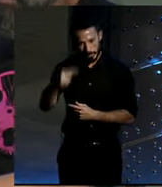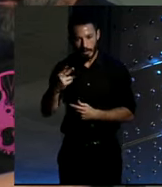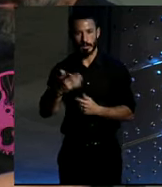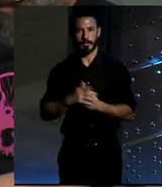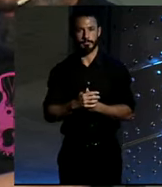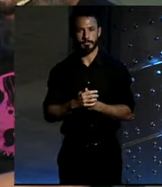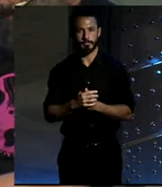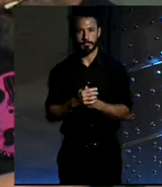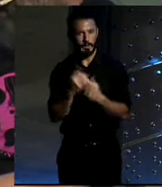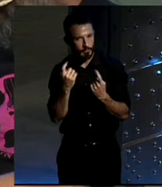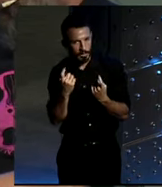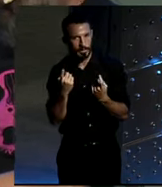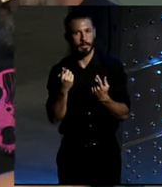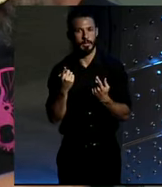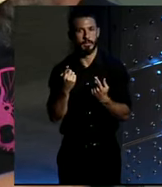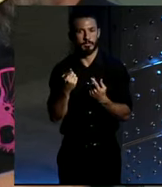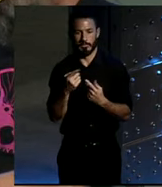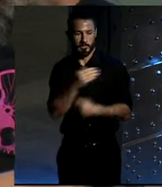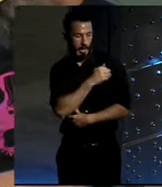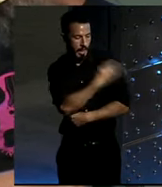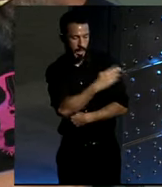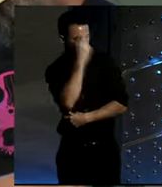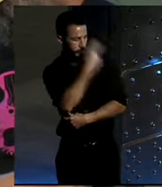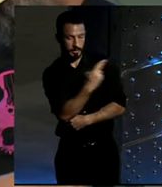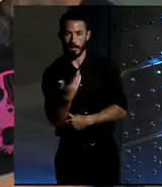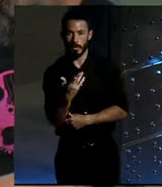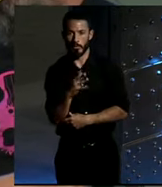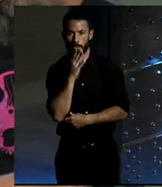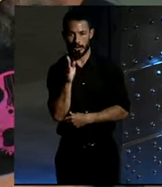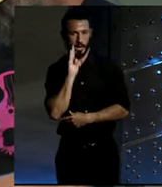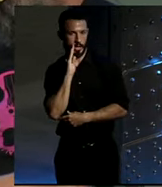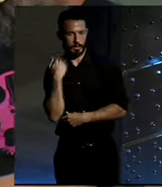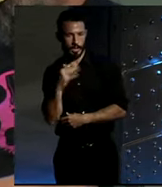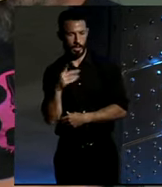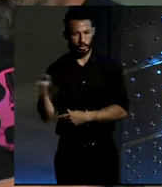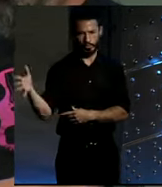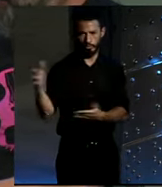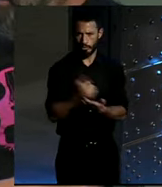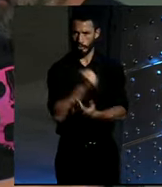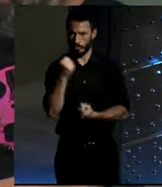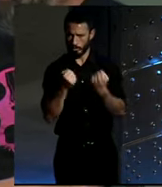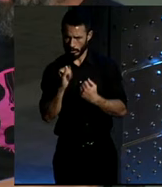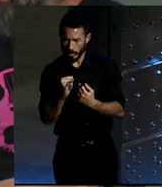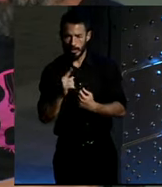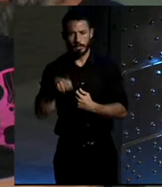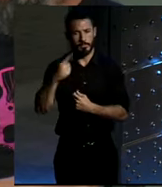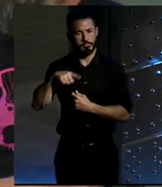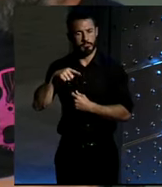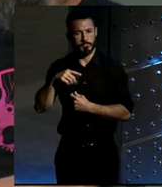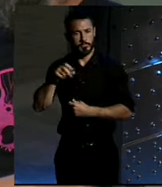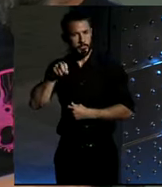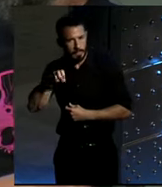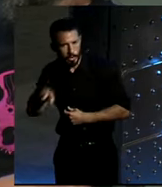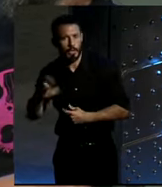al que tienes al lado. Porque todos los que estamos aquí ya lo hemos dicho. Tenemos coches, somos peatones y vamos en bicicleta.